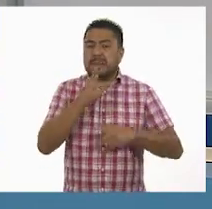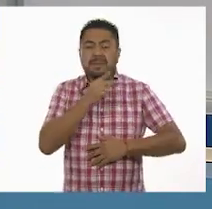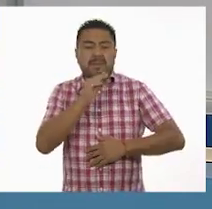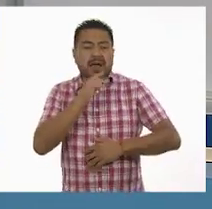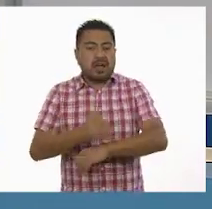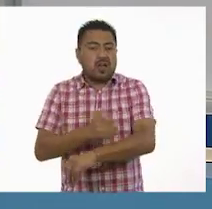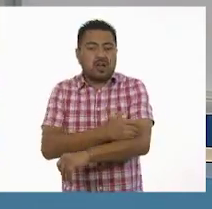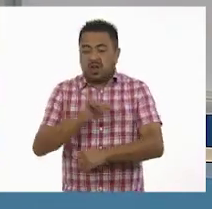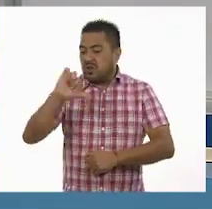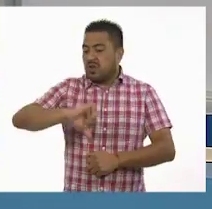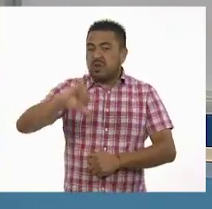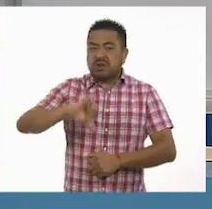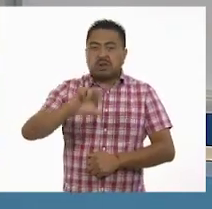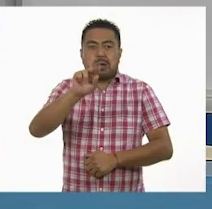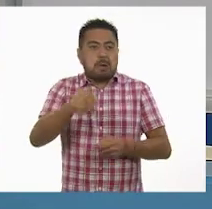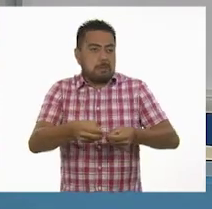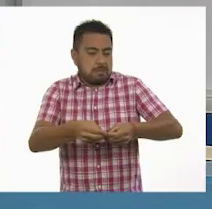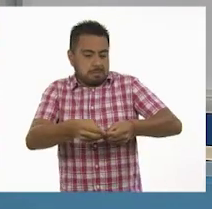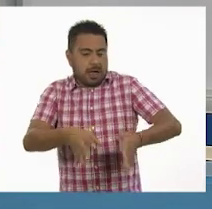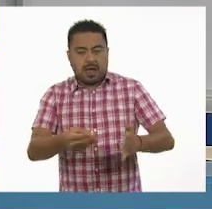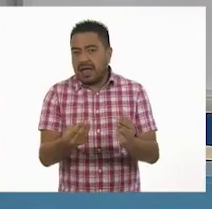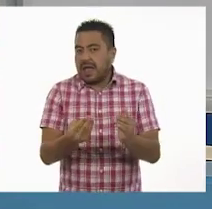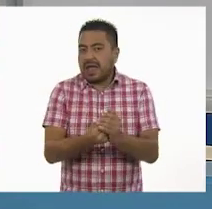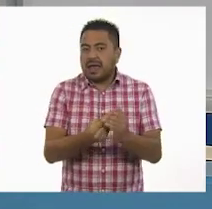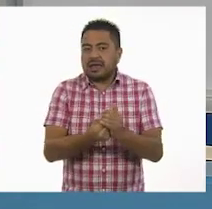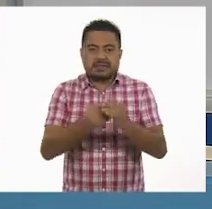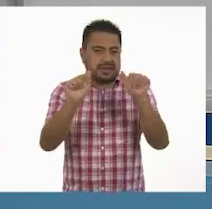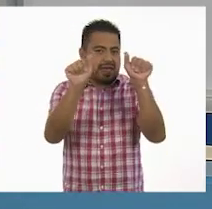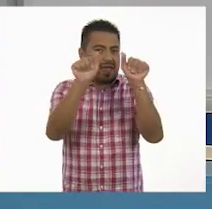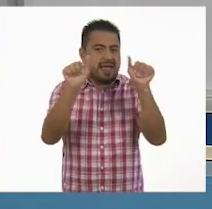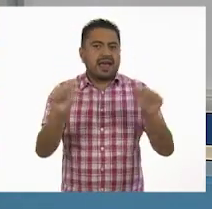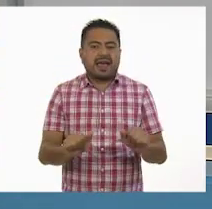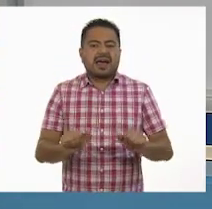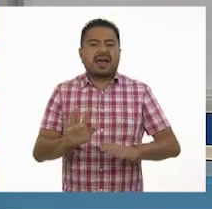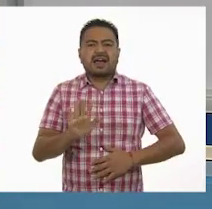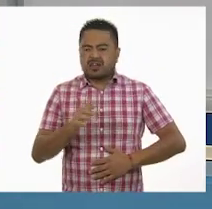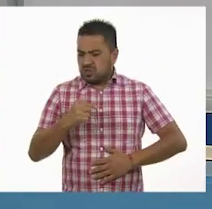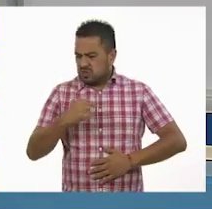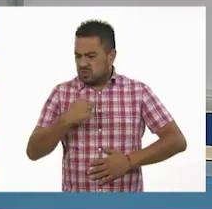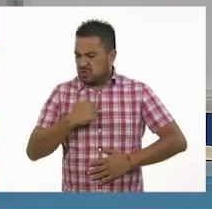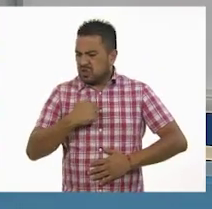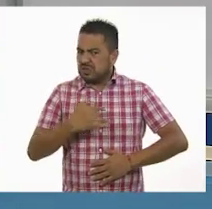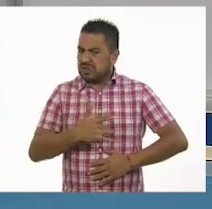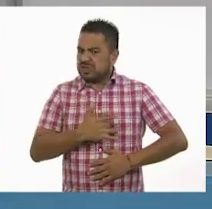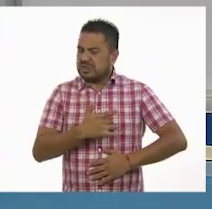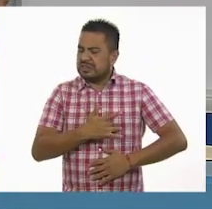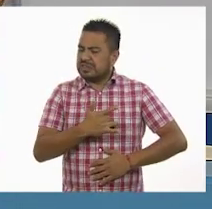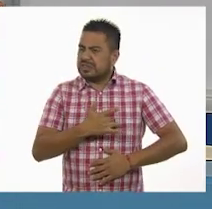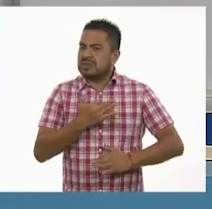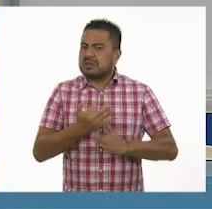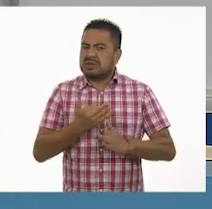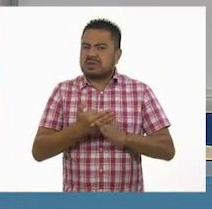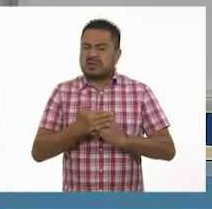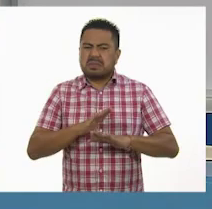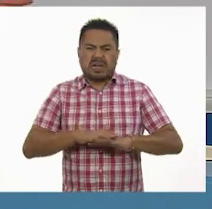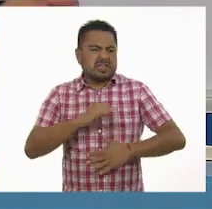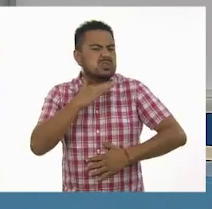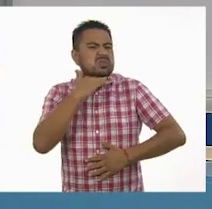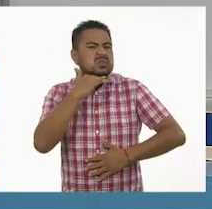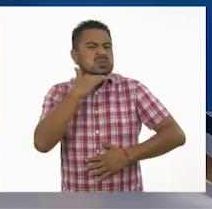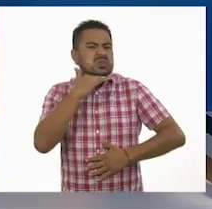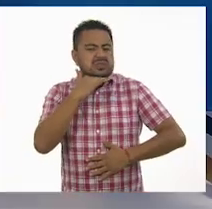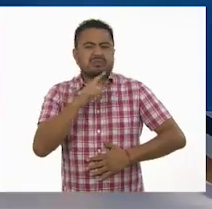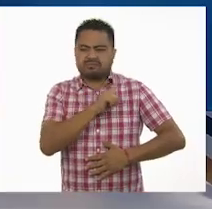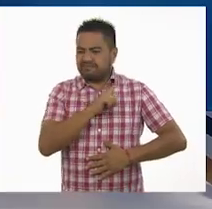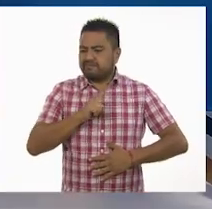acompañan y que no se pierden su clase de artes. Ay, pero yo como que me siento un poco sucia, como que necesito un